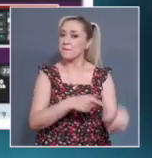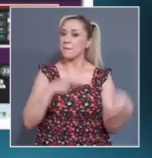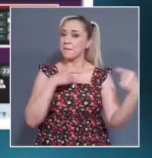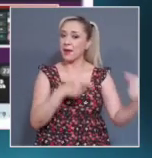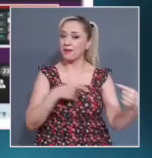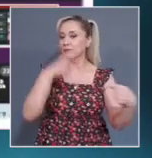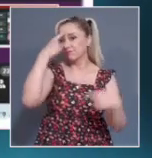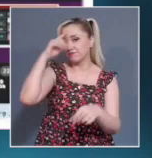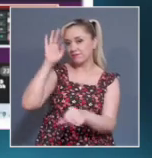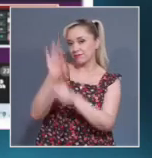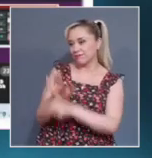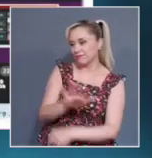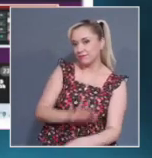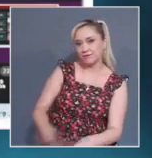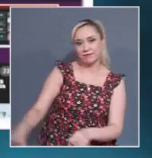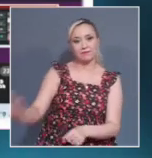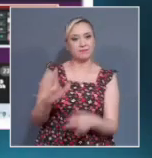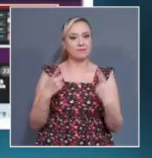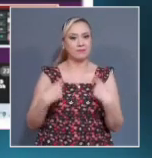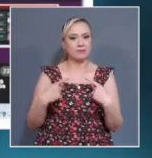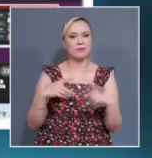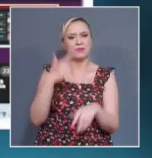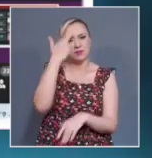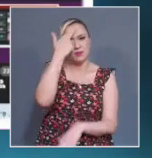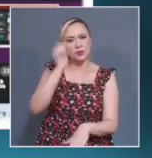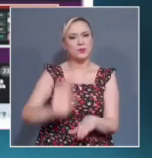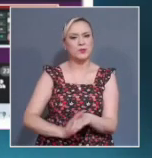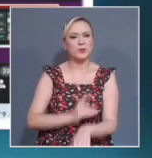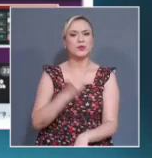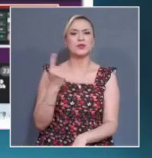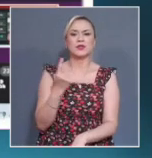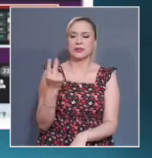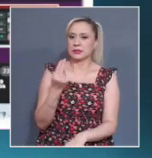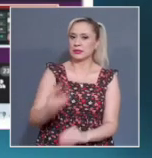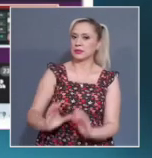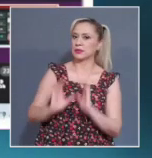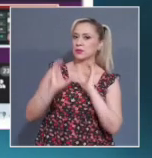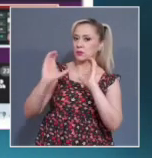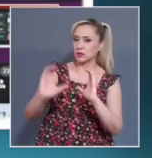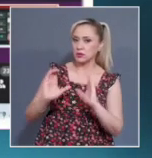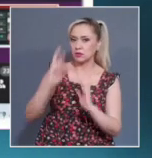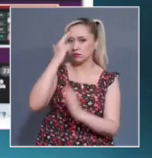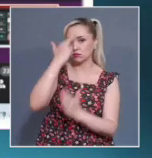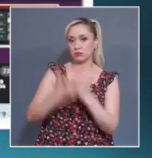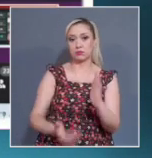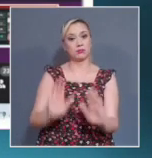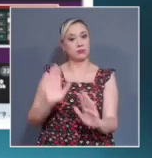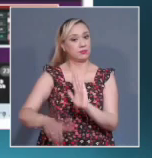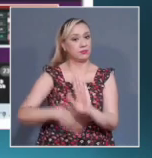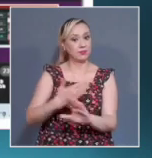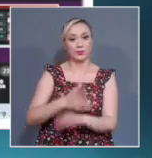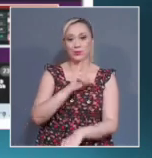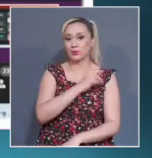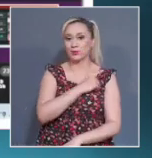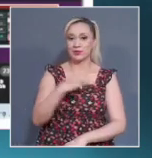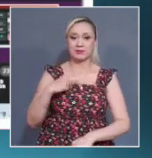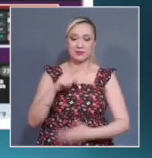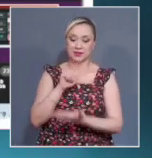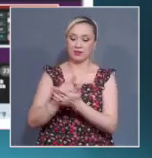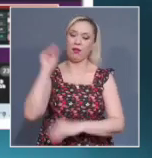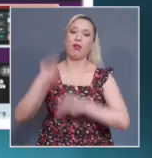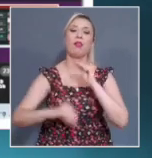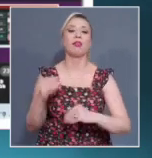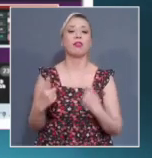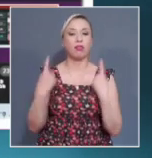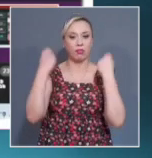defensa técnica de por qué también es importante cuidar las violaciones al proceso legislativo, que ahora, insisto,